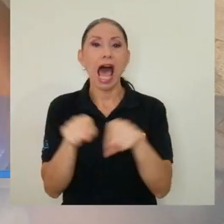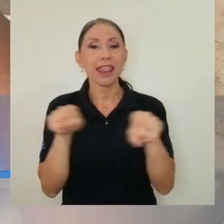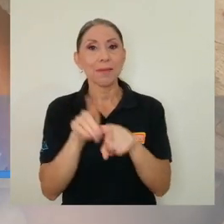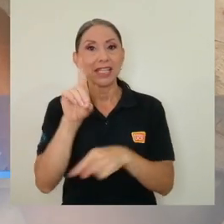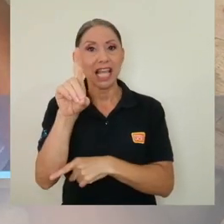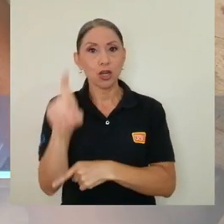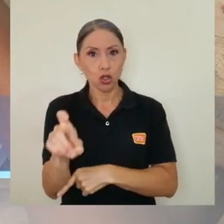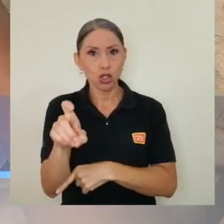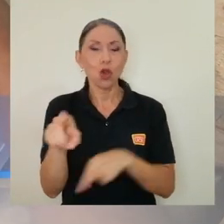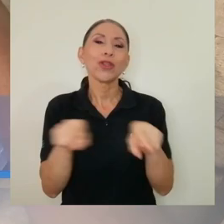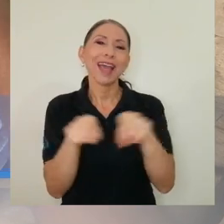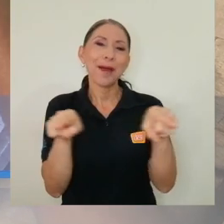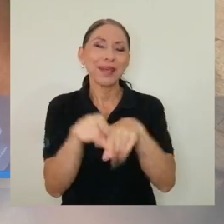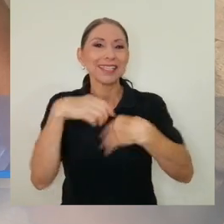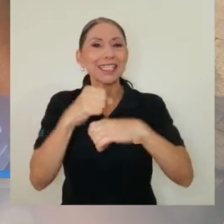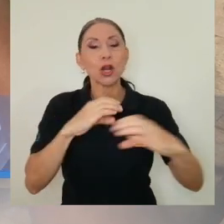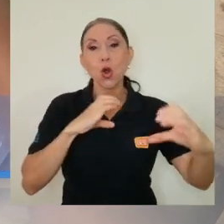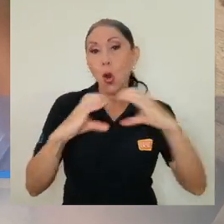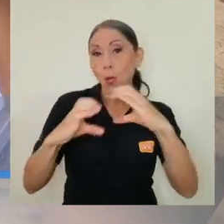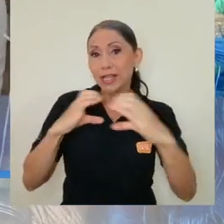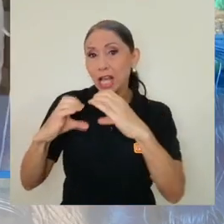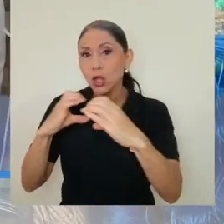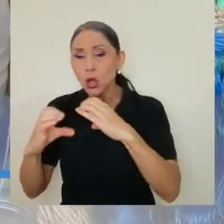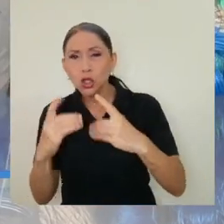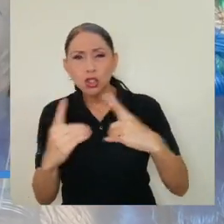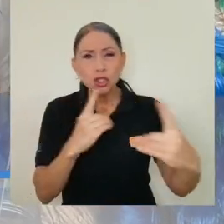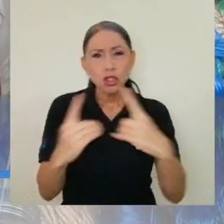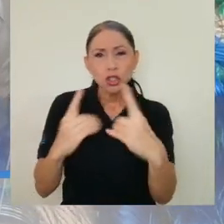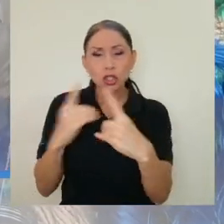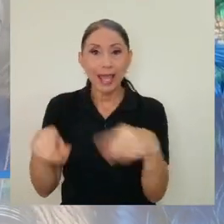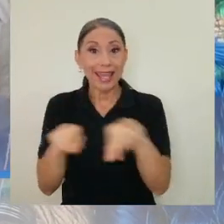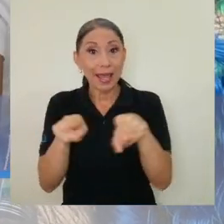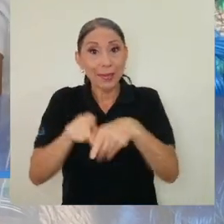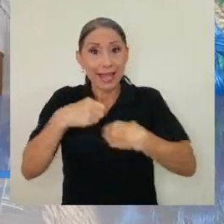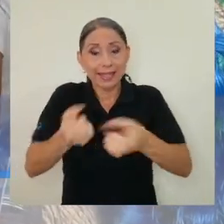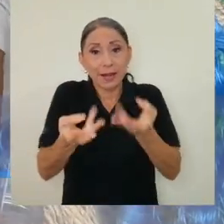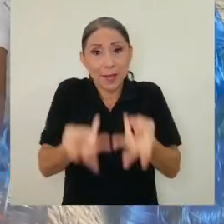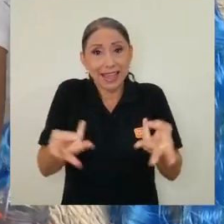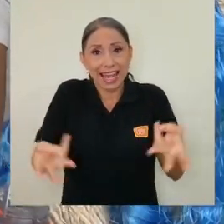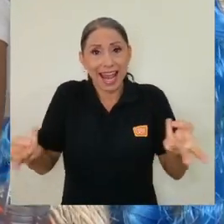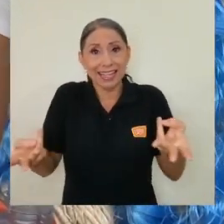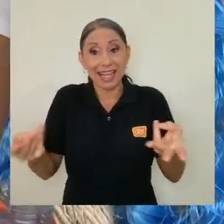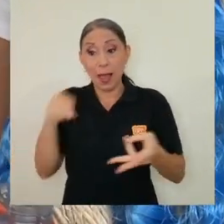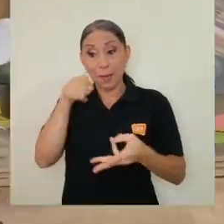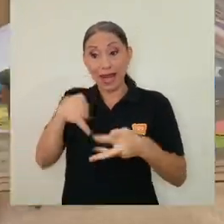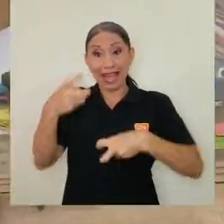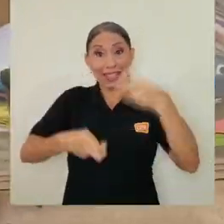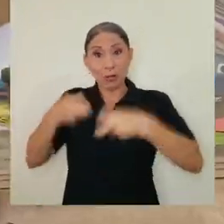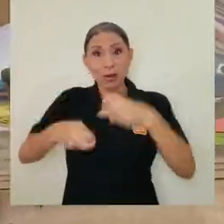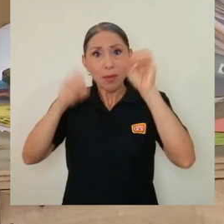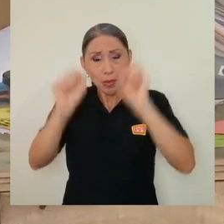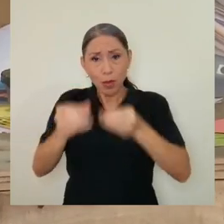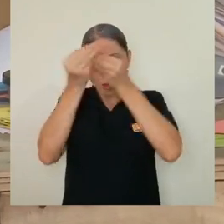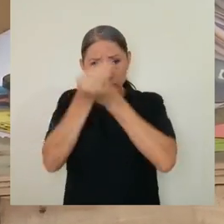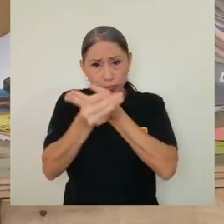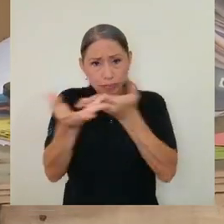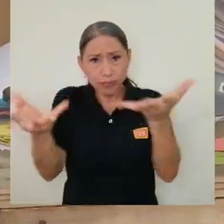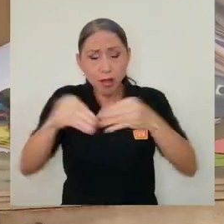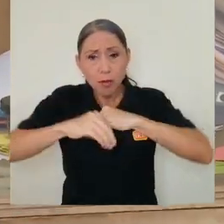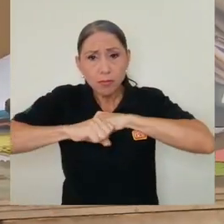se llevaron a cabo otras acciones como conversatorios y la creación de materiales para dar una mayor divulgación a esta problemática.